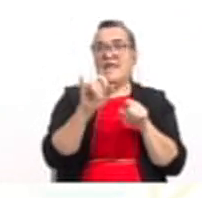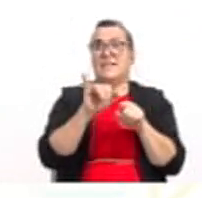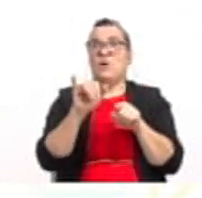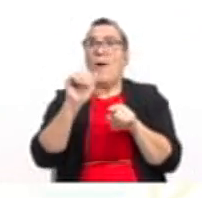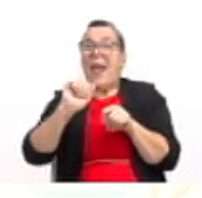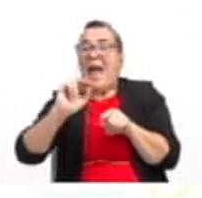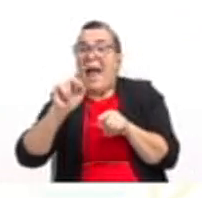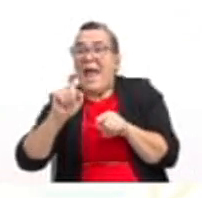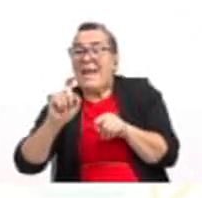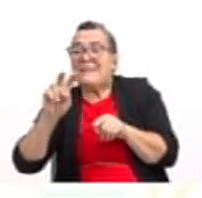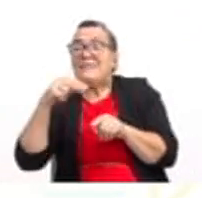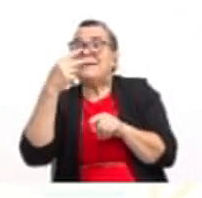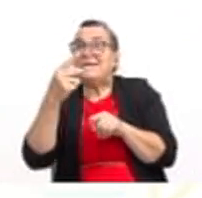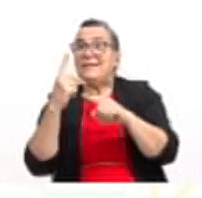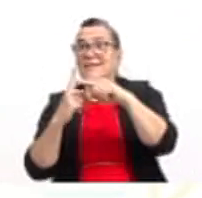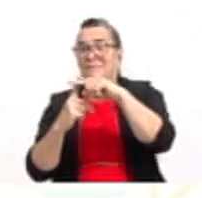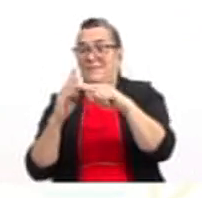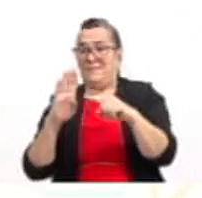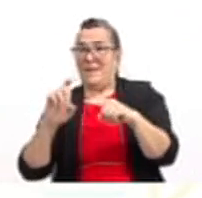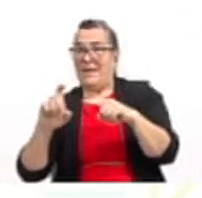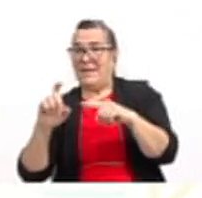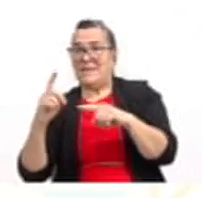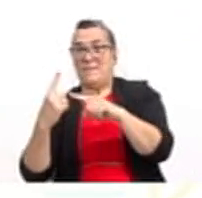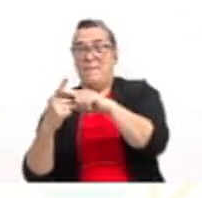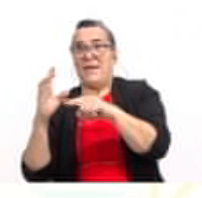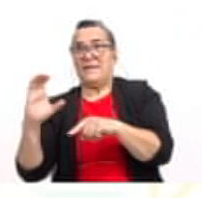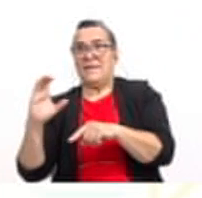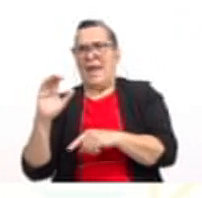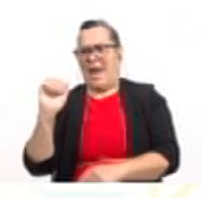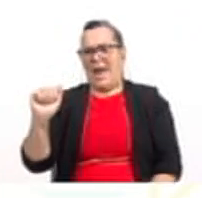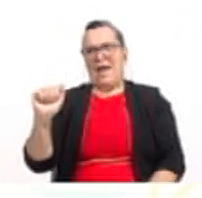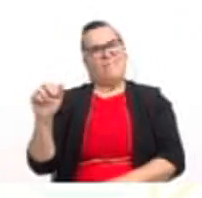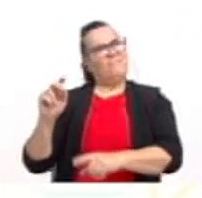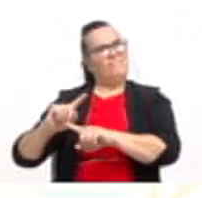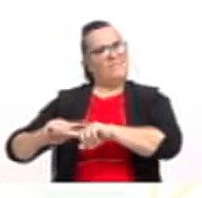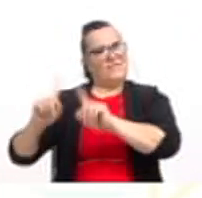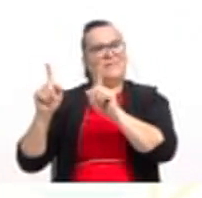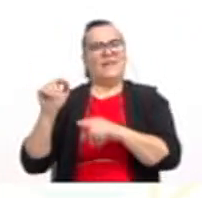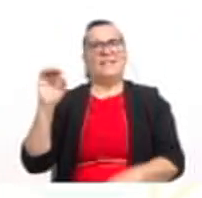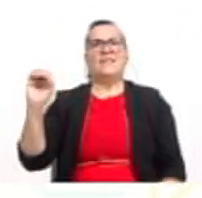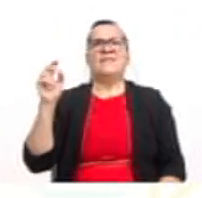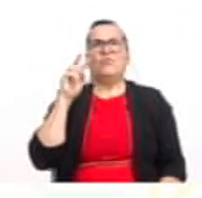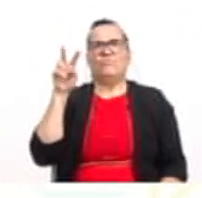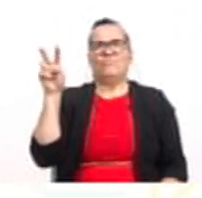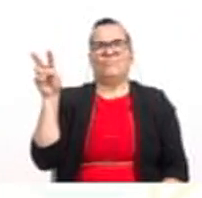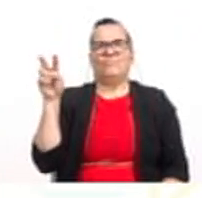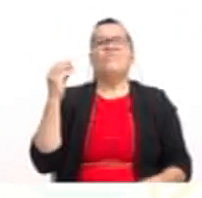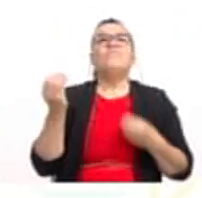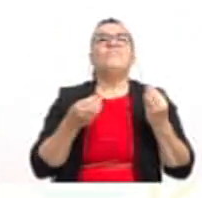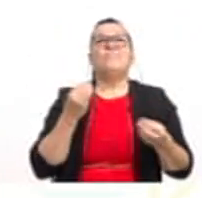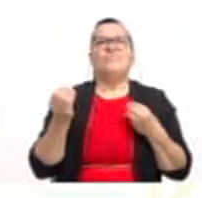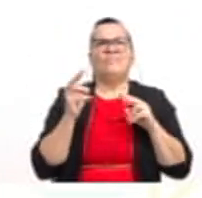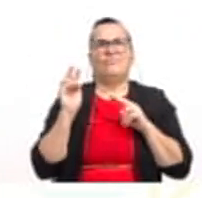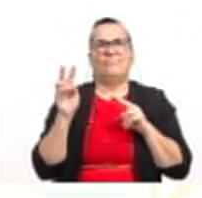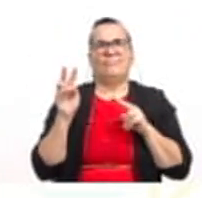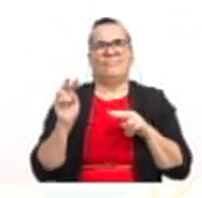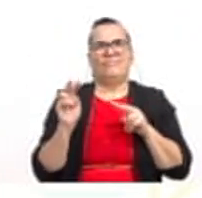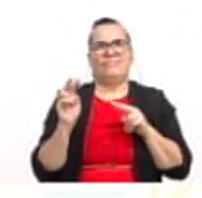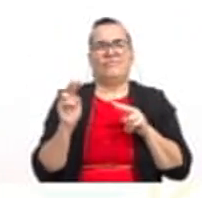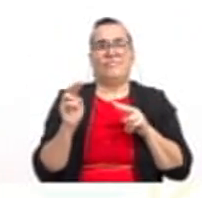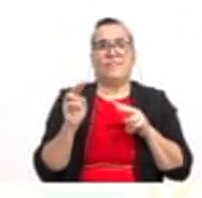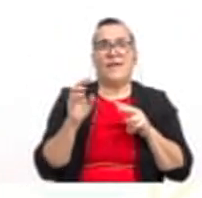bx más c, donde a tiene que ser diferente de cero. ¿Qué vamos a hacer entonces? Observen que el